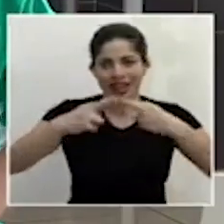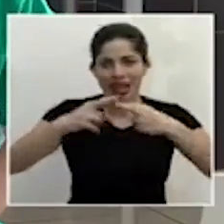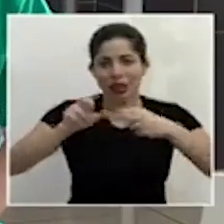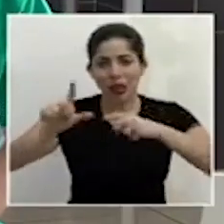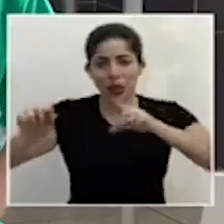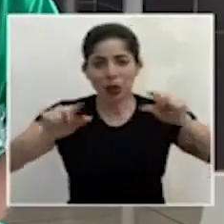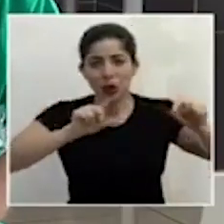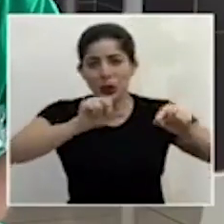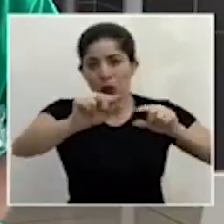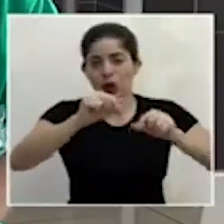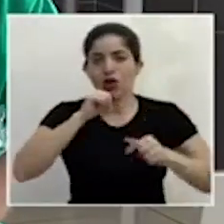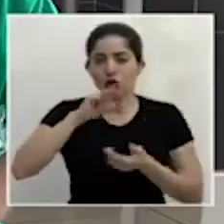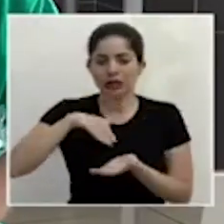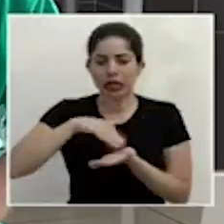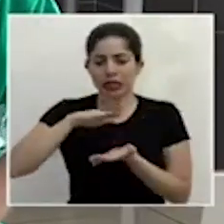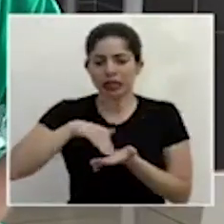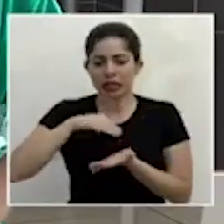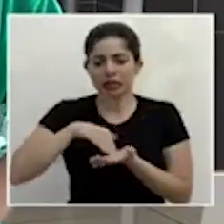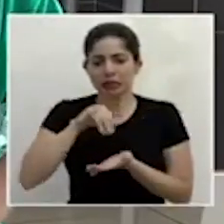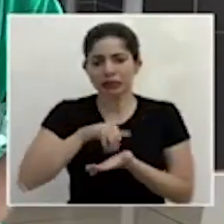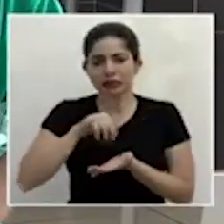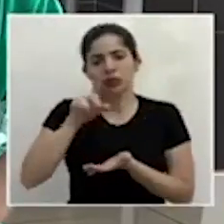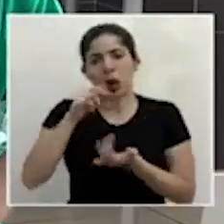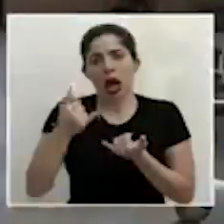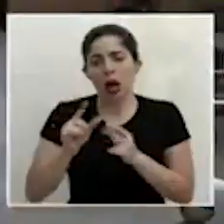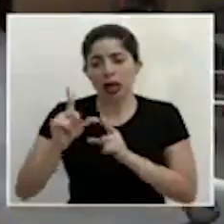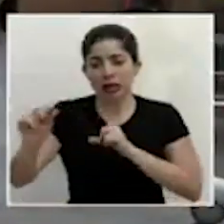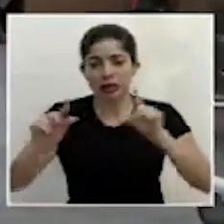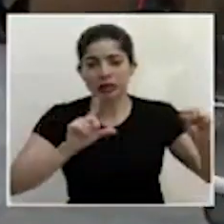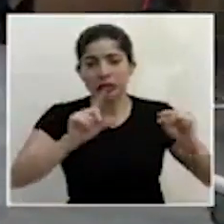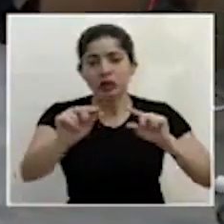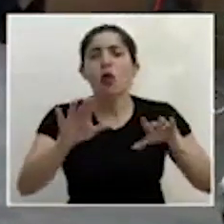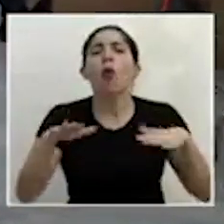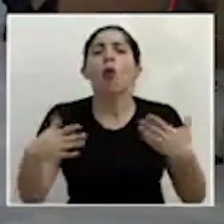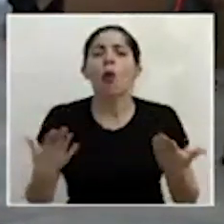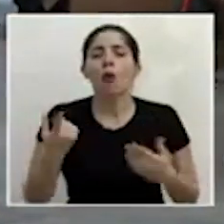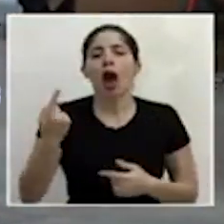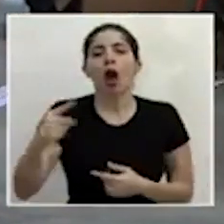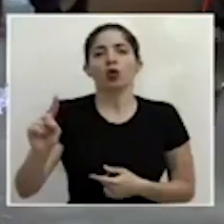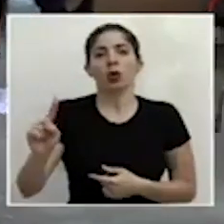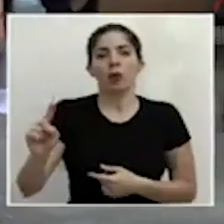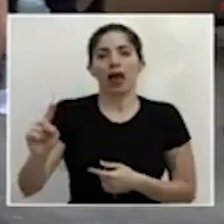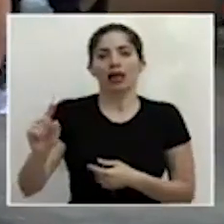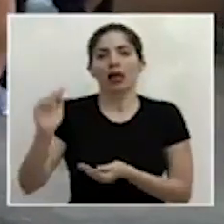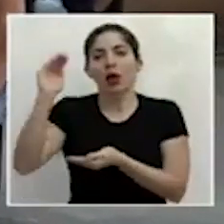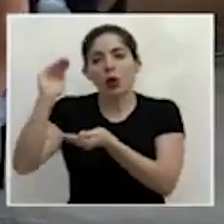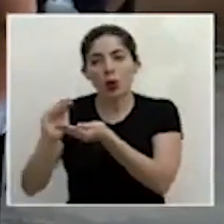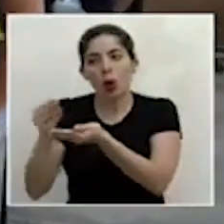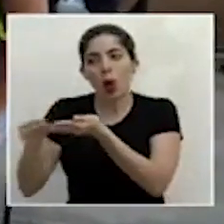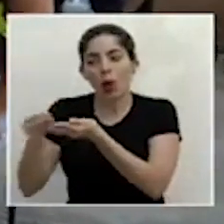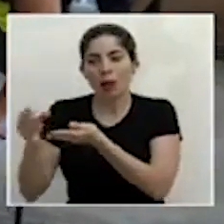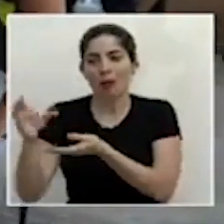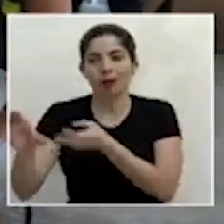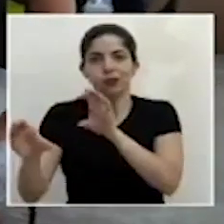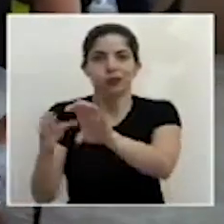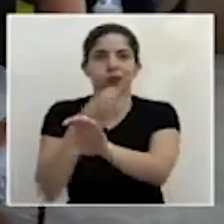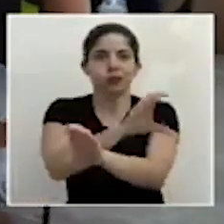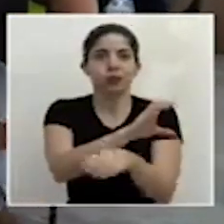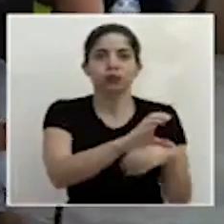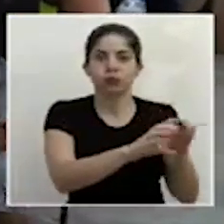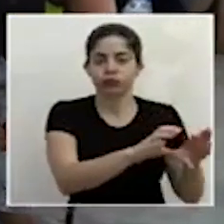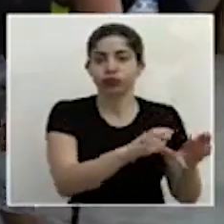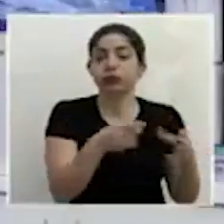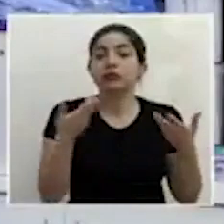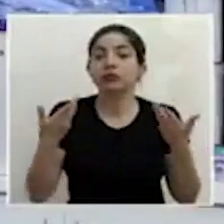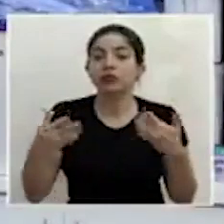descentralizada con unas tecnologías automatizadas de bajo volumen que se han adquirido. Ya se